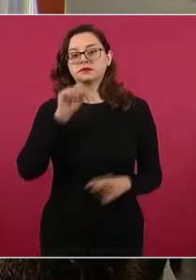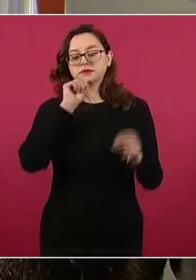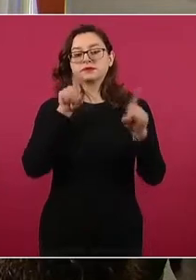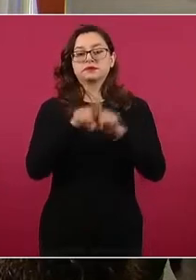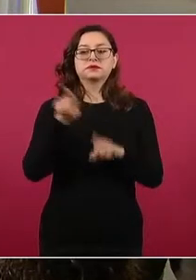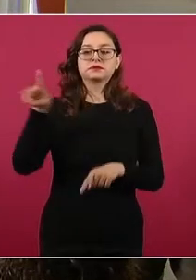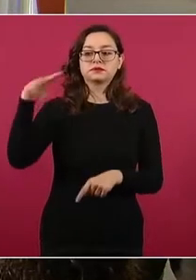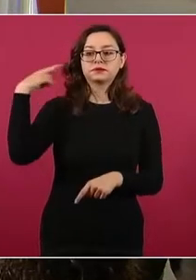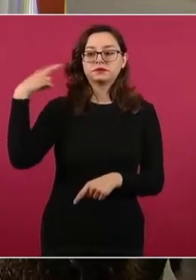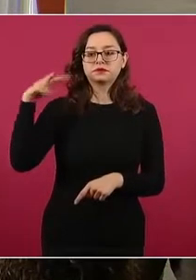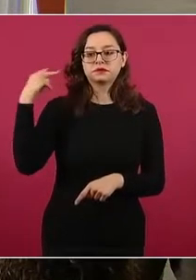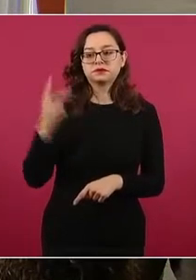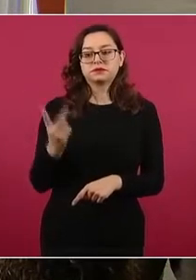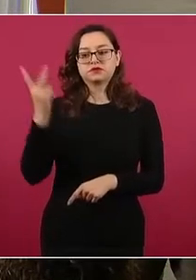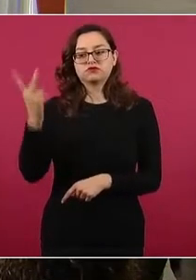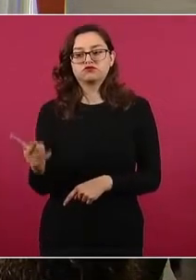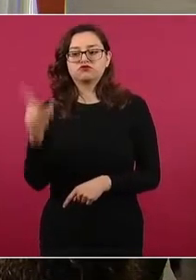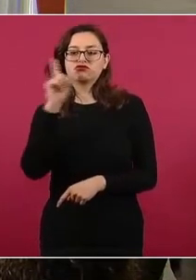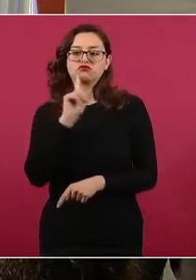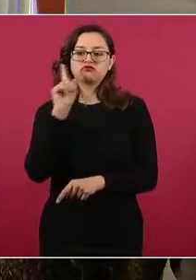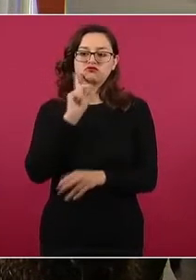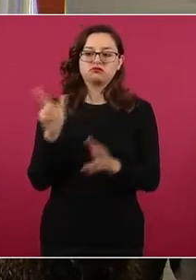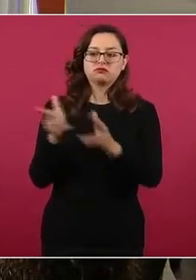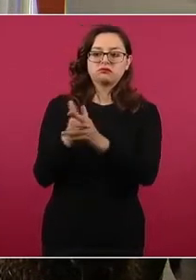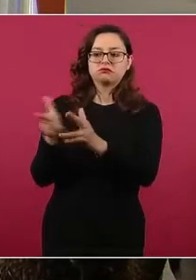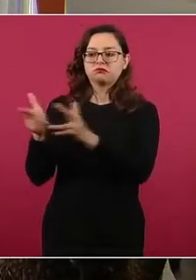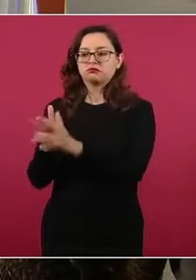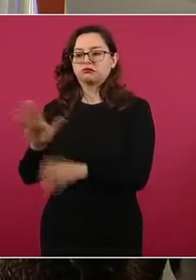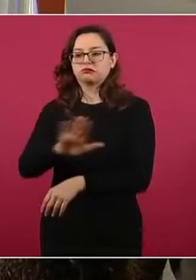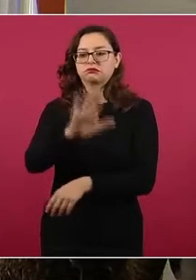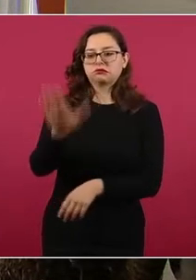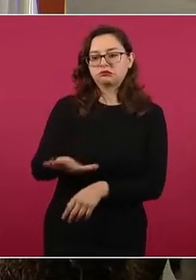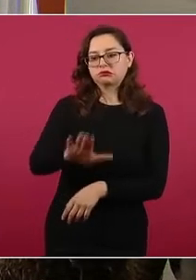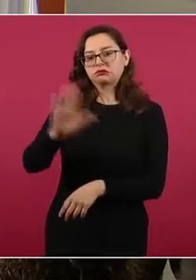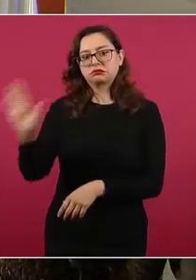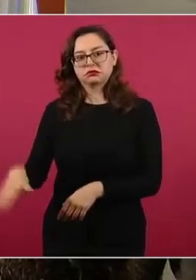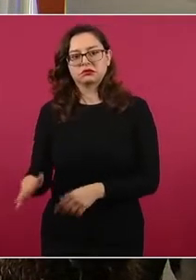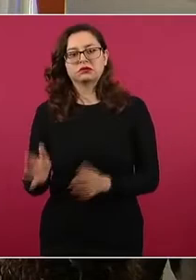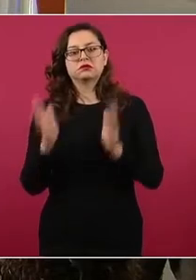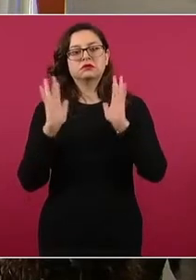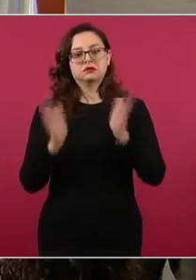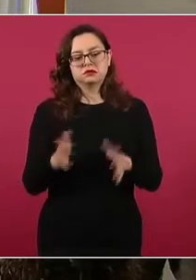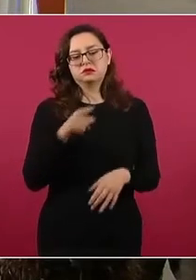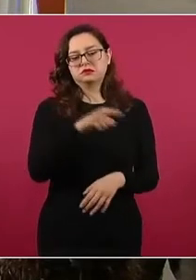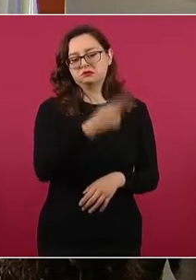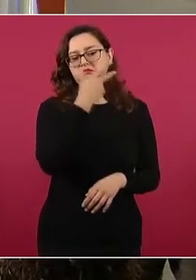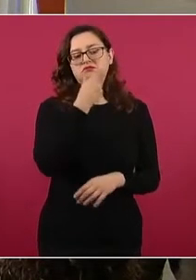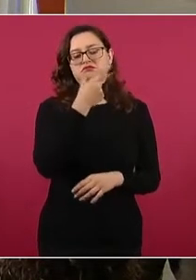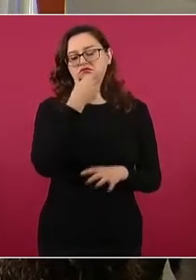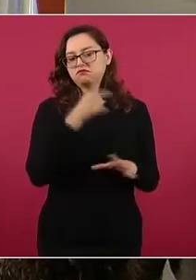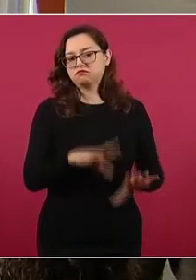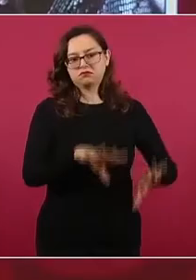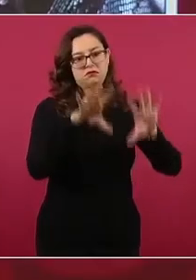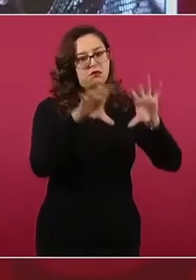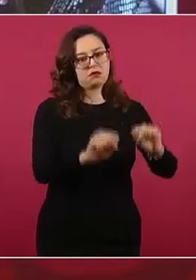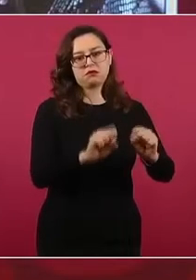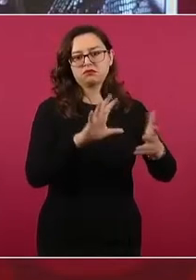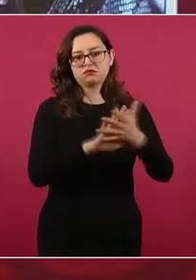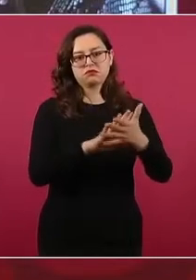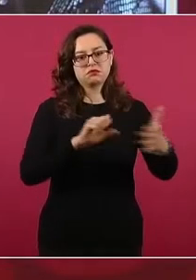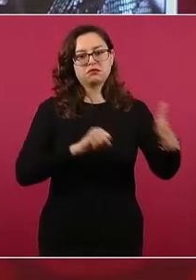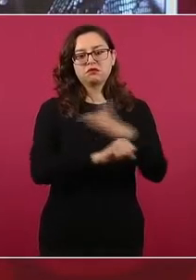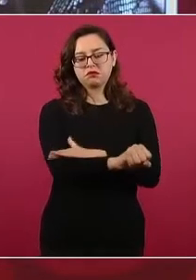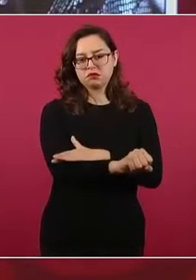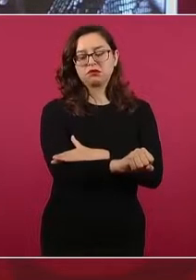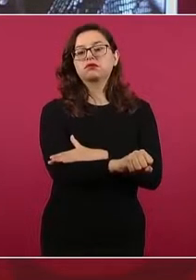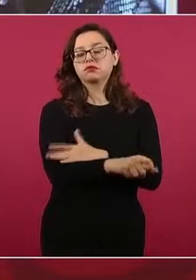Reconocemos a la fiscal Verónica Hernández y al gobernador Huitláhuac García, porque se le ha dado un seguimiento pormenorizado a este